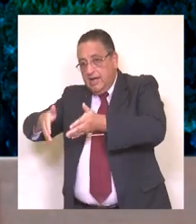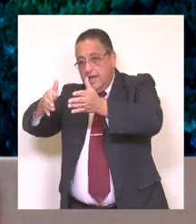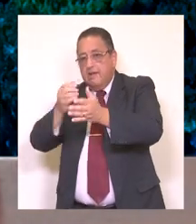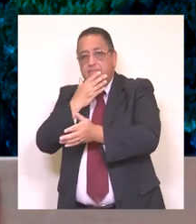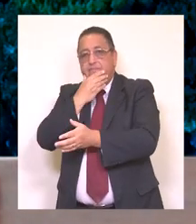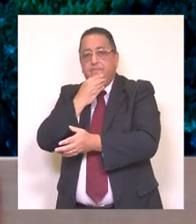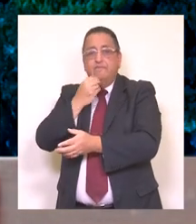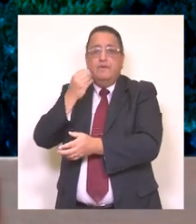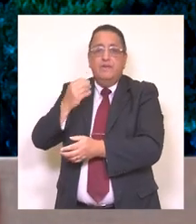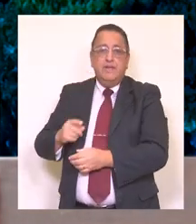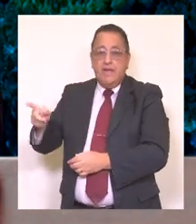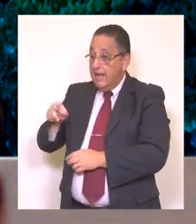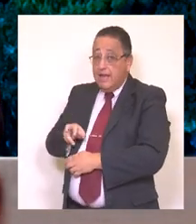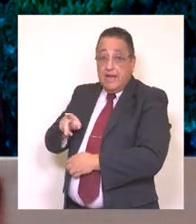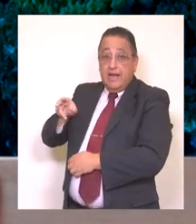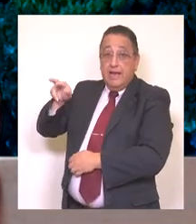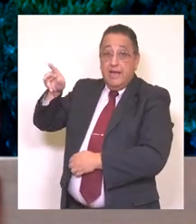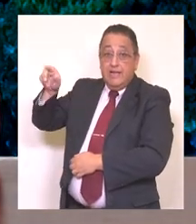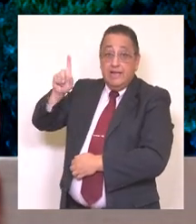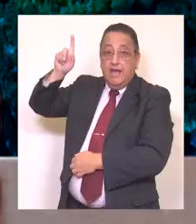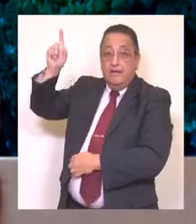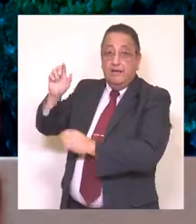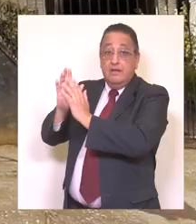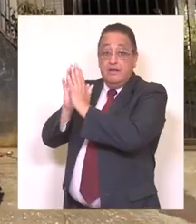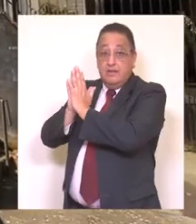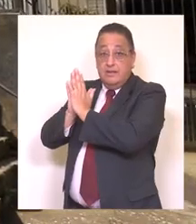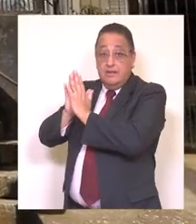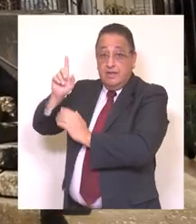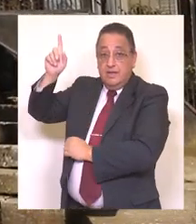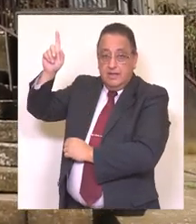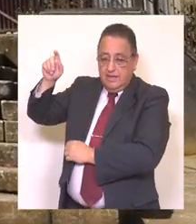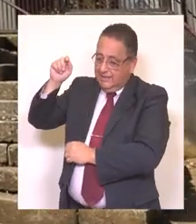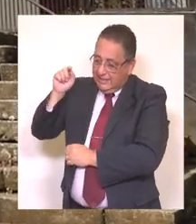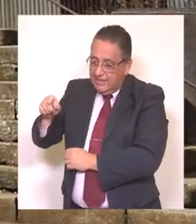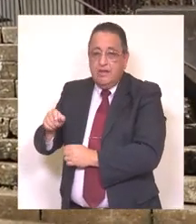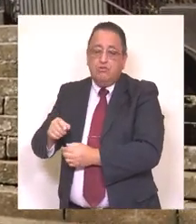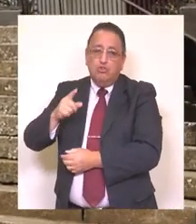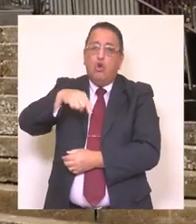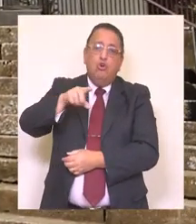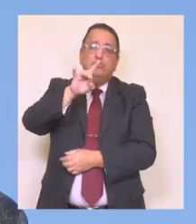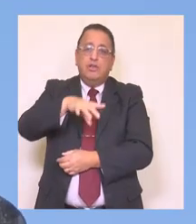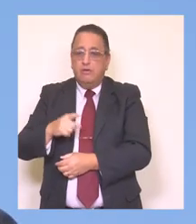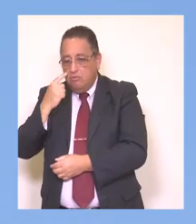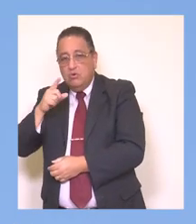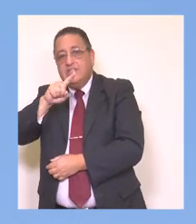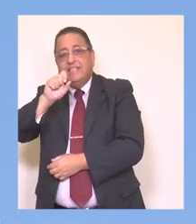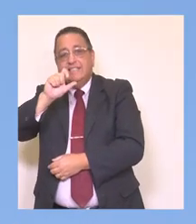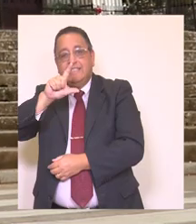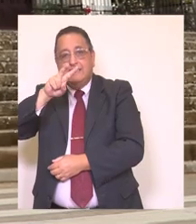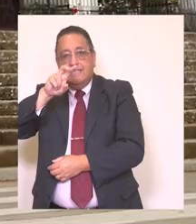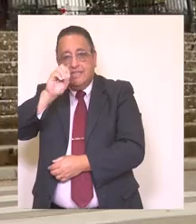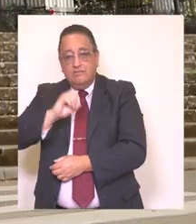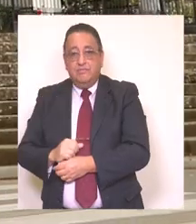esta avenida, por así llamarlo, que está ubicada acá en las escalinatas del convento San Francisco, más